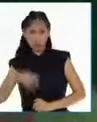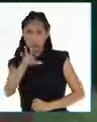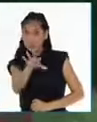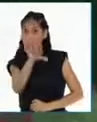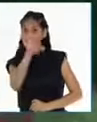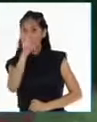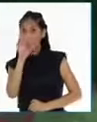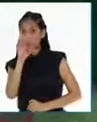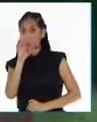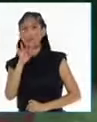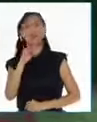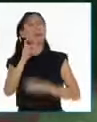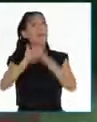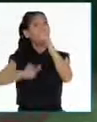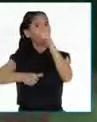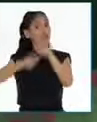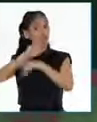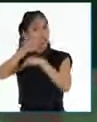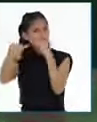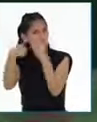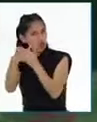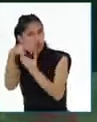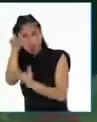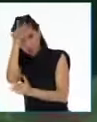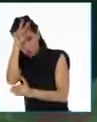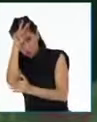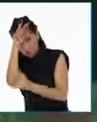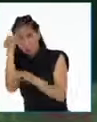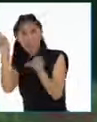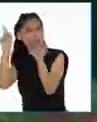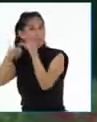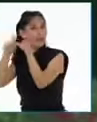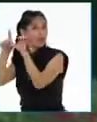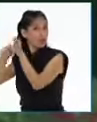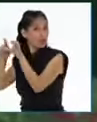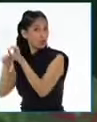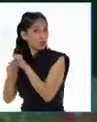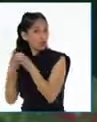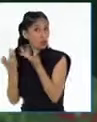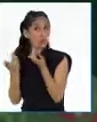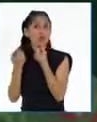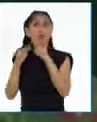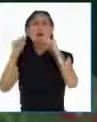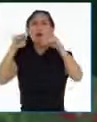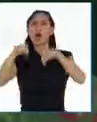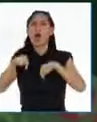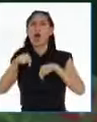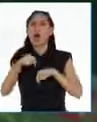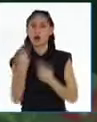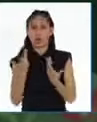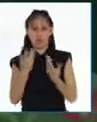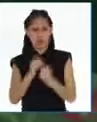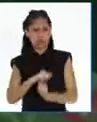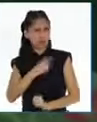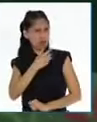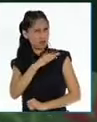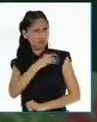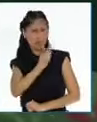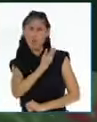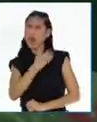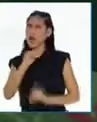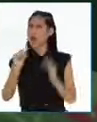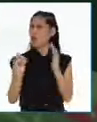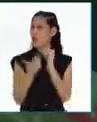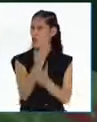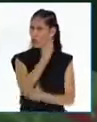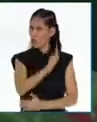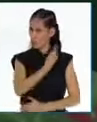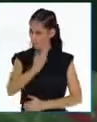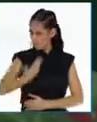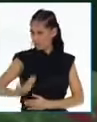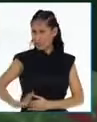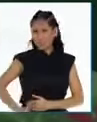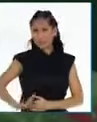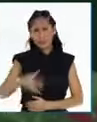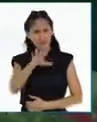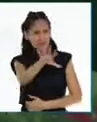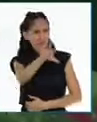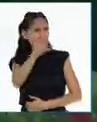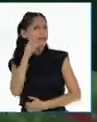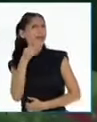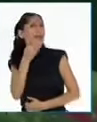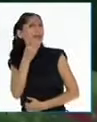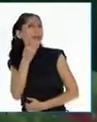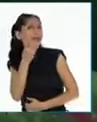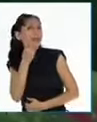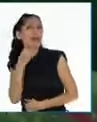Exactamente. Y en las elecciones, ¿quién tiene la responsabilidad de elegir a las autoridades finalmente? Los mayores de 18